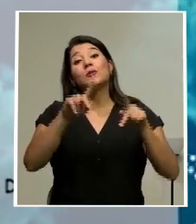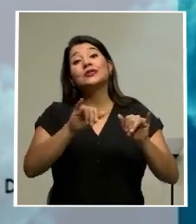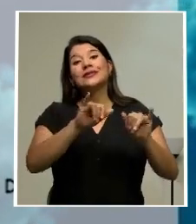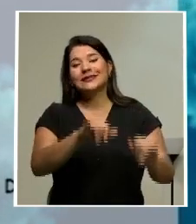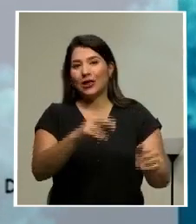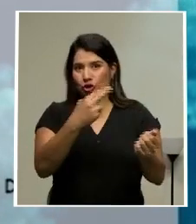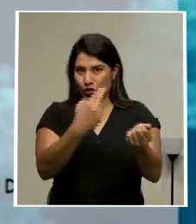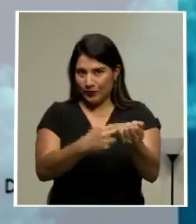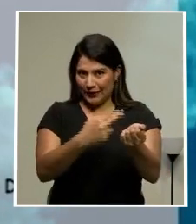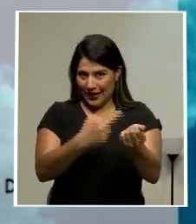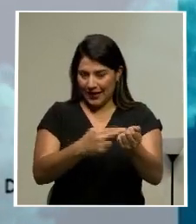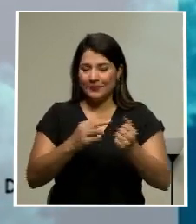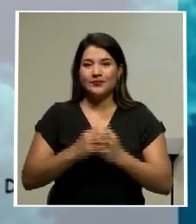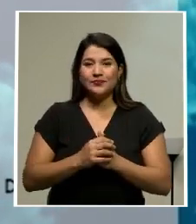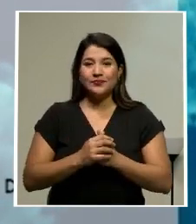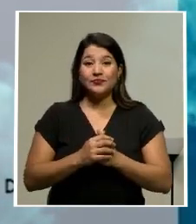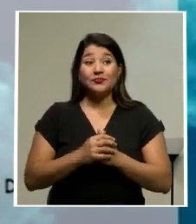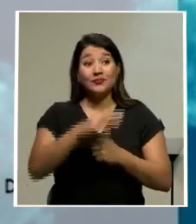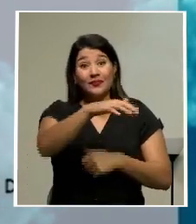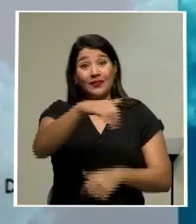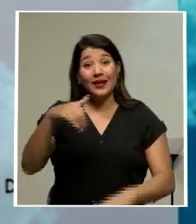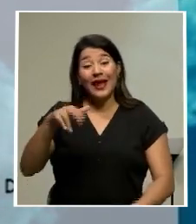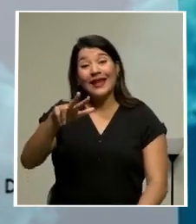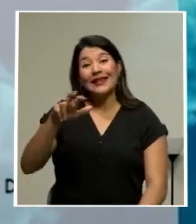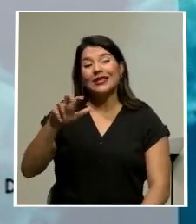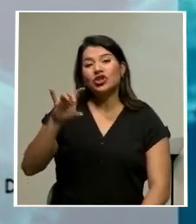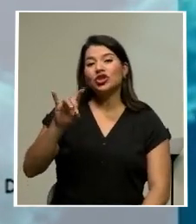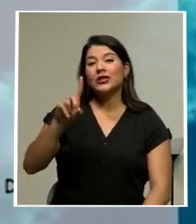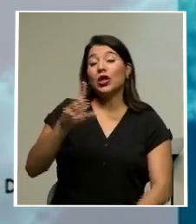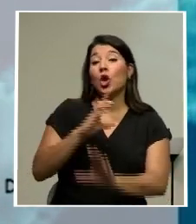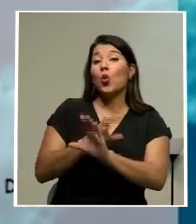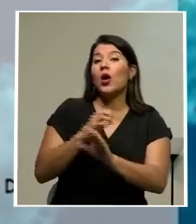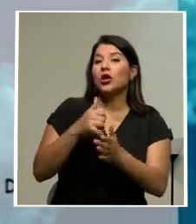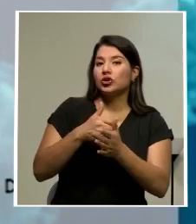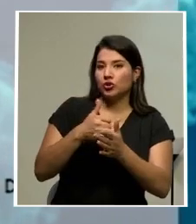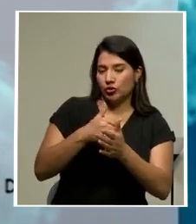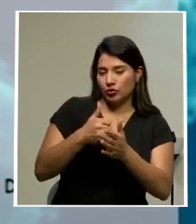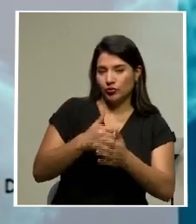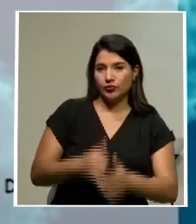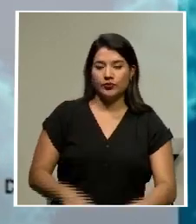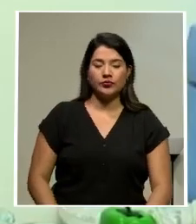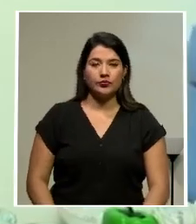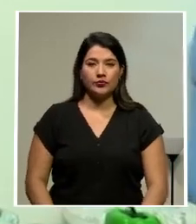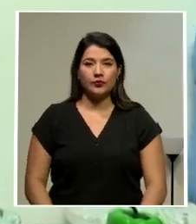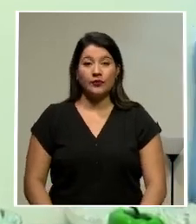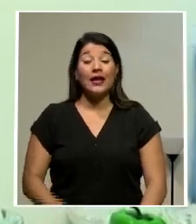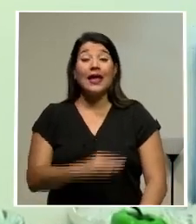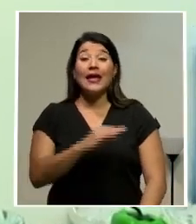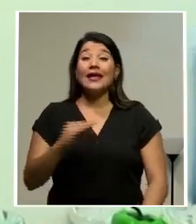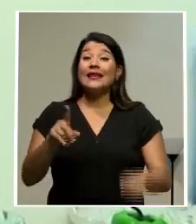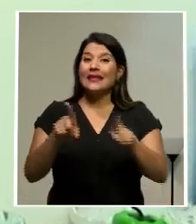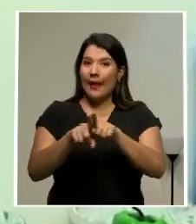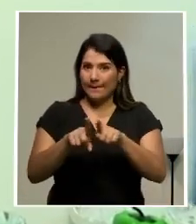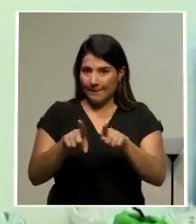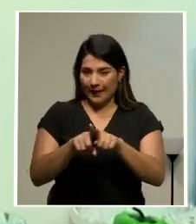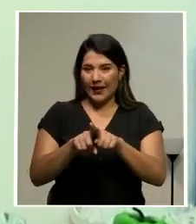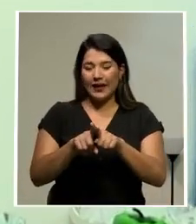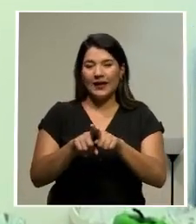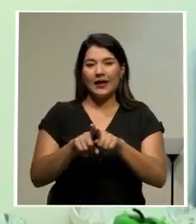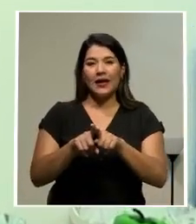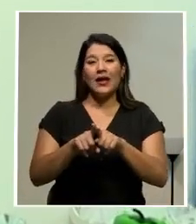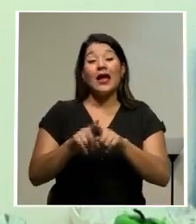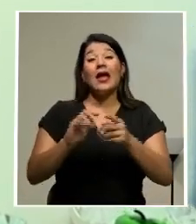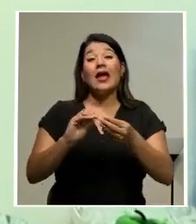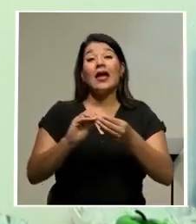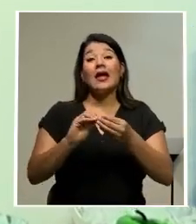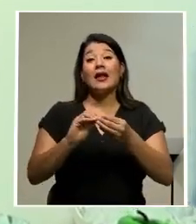hospitalizadas, del total 381 en UCI y 487 en salón. Por otro lado, también se actualizó las cifras